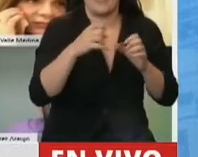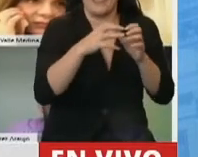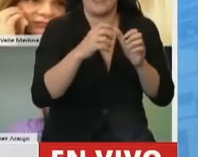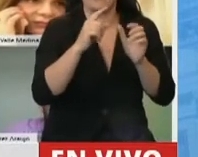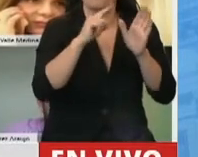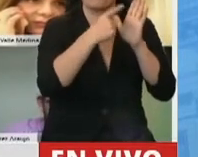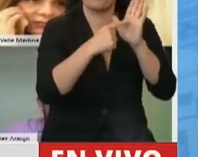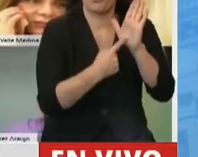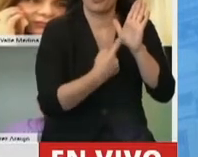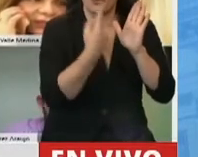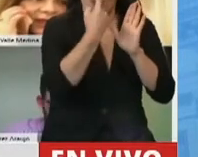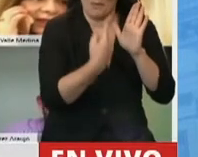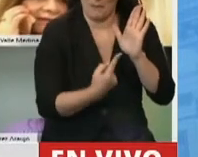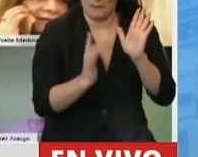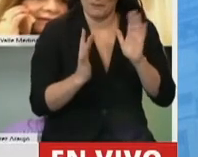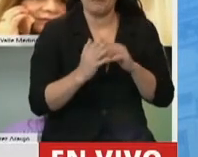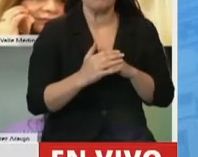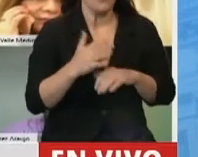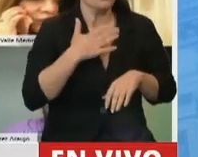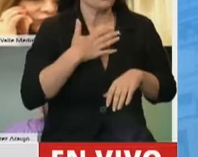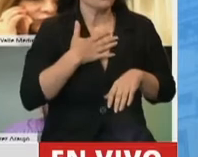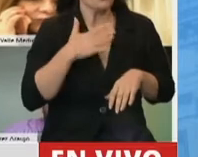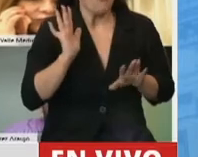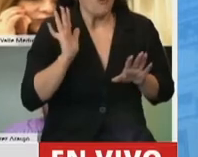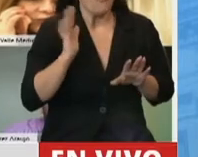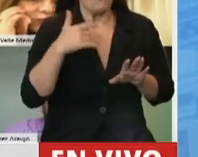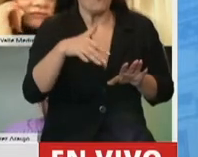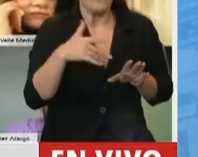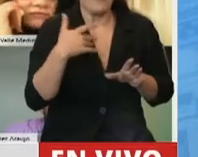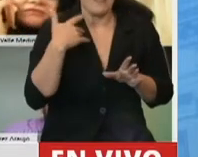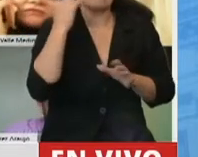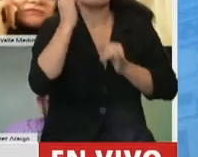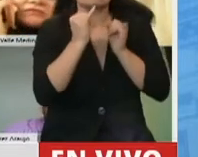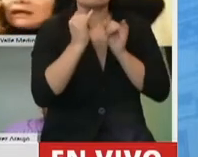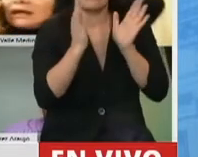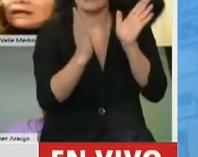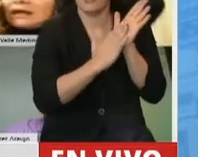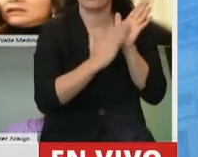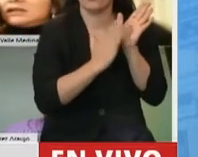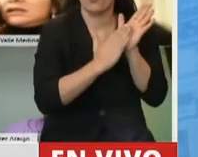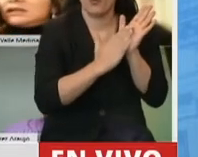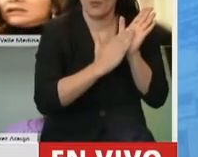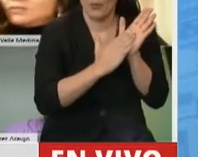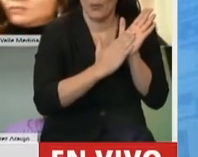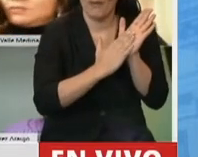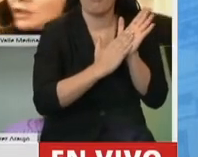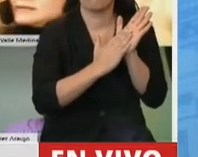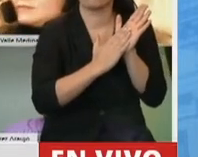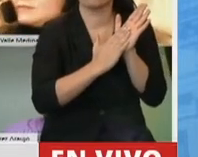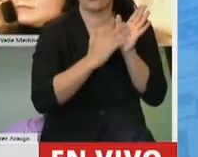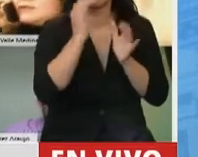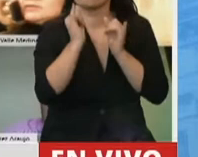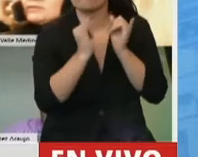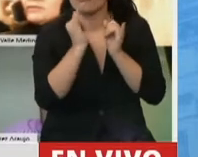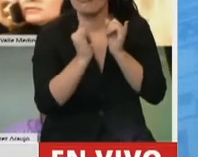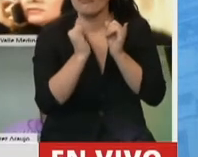particular, voy a tratar de argumentar y trazar